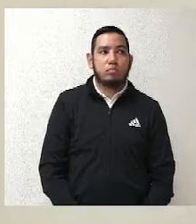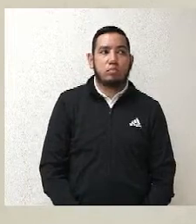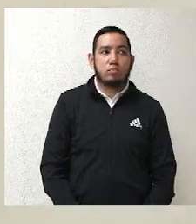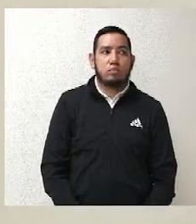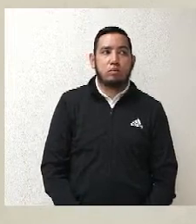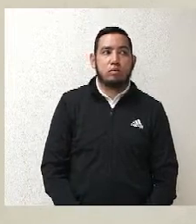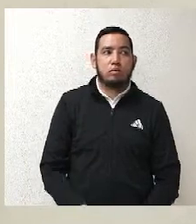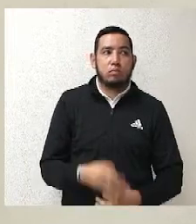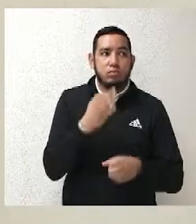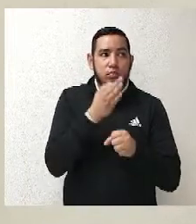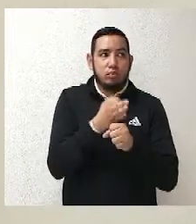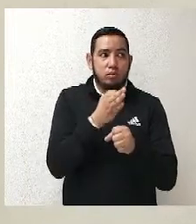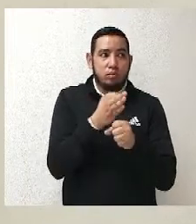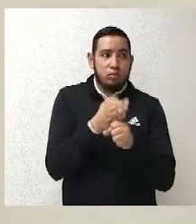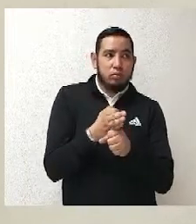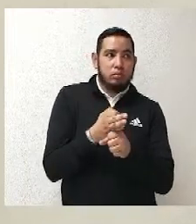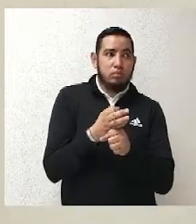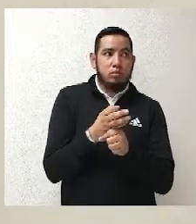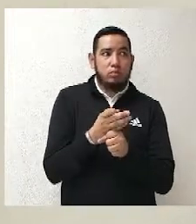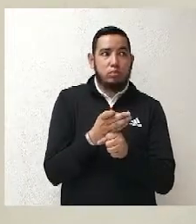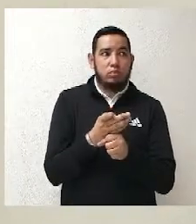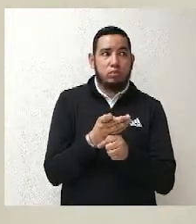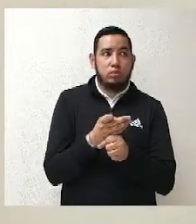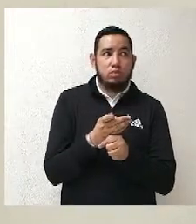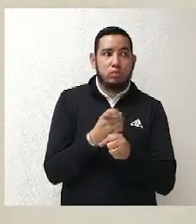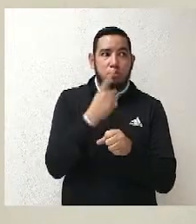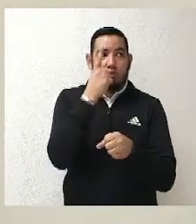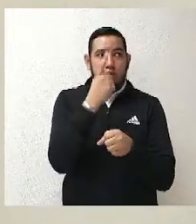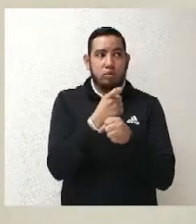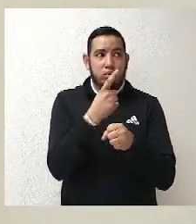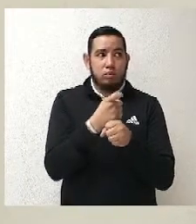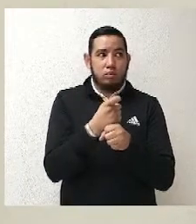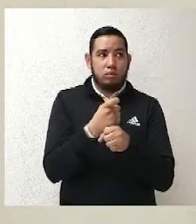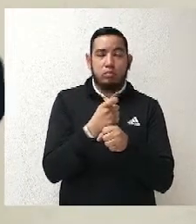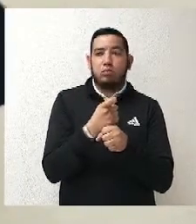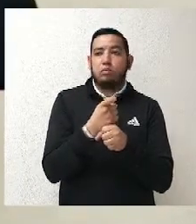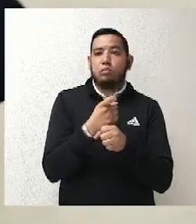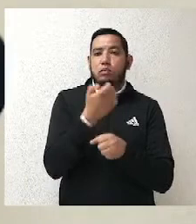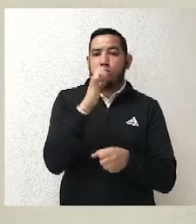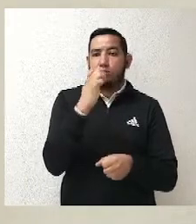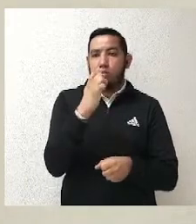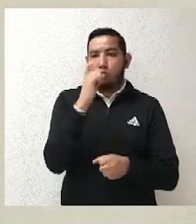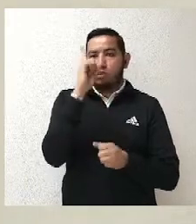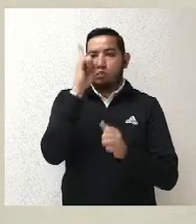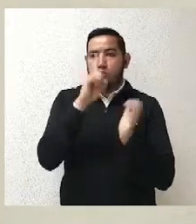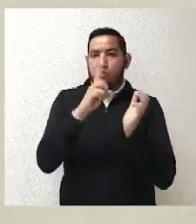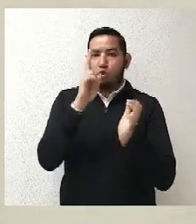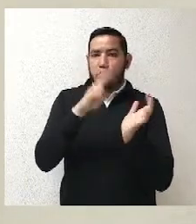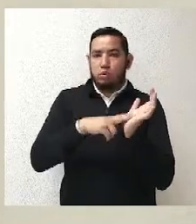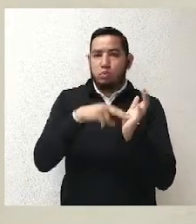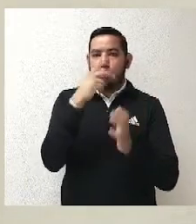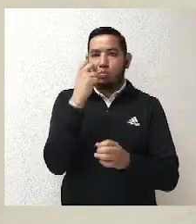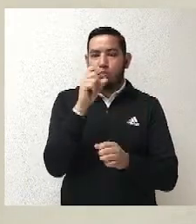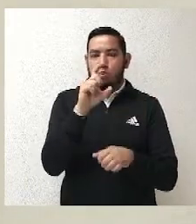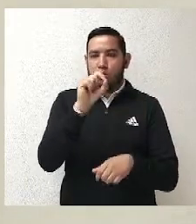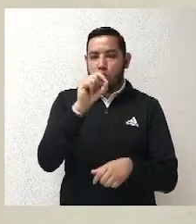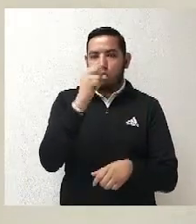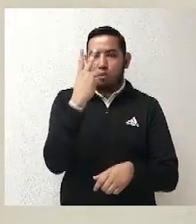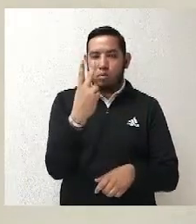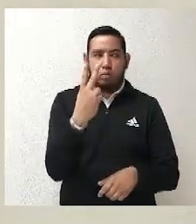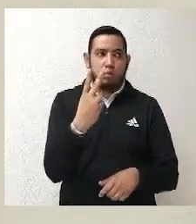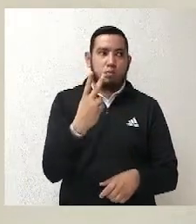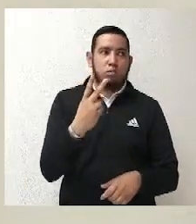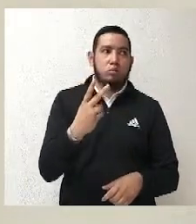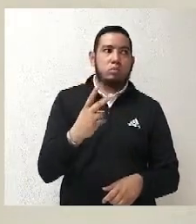Supuestamente, bueno, no supuestamente, el registro se dio el 1 de enero del 2022, y había una queja de la parte actora